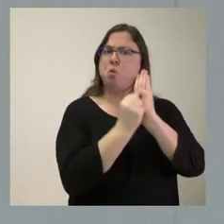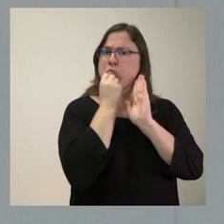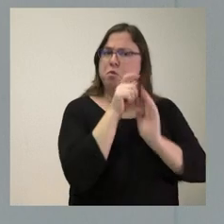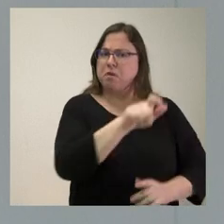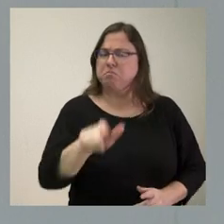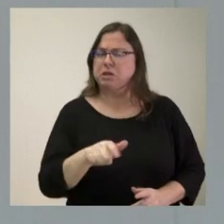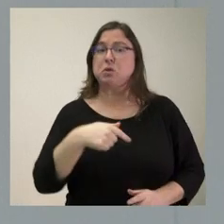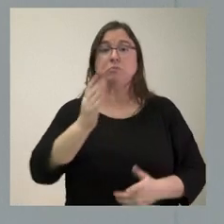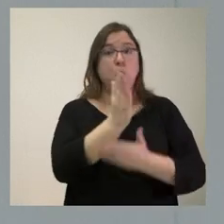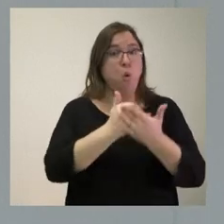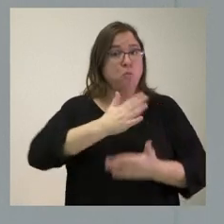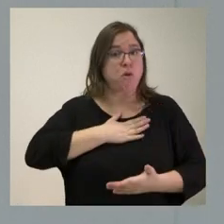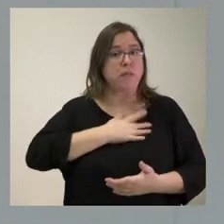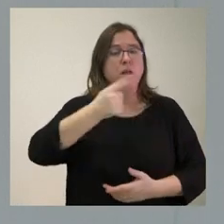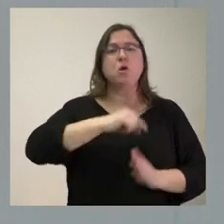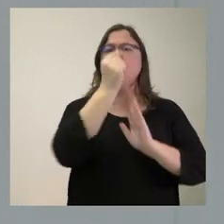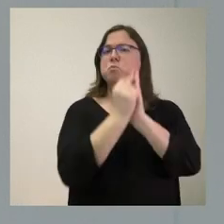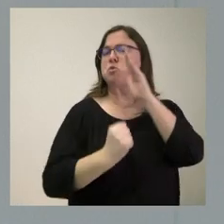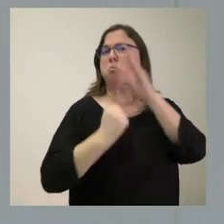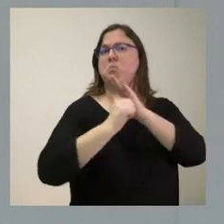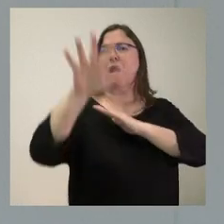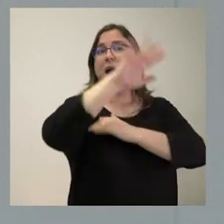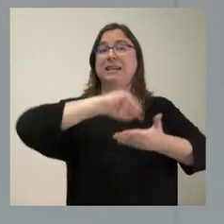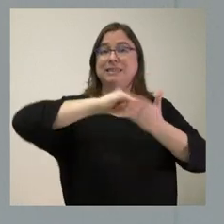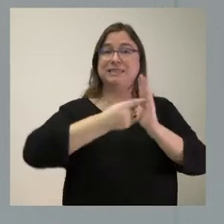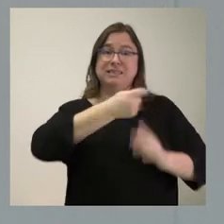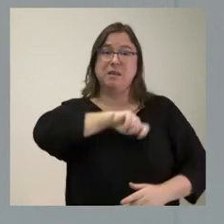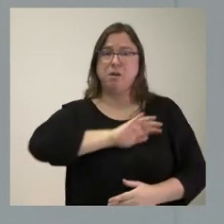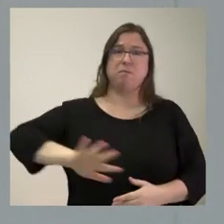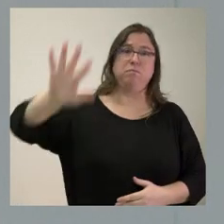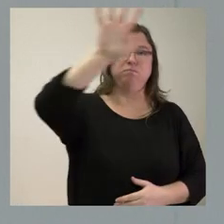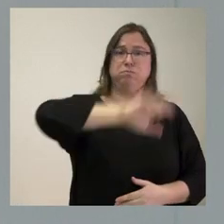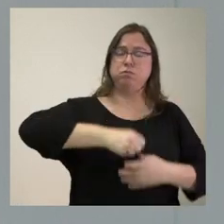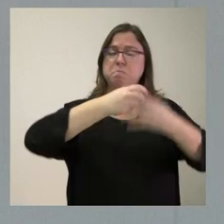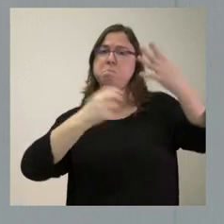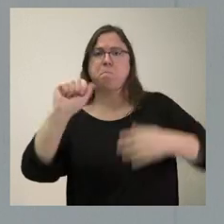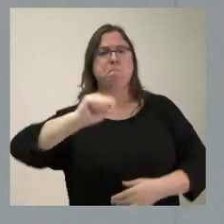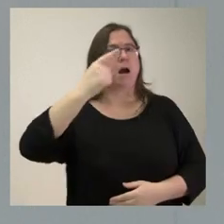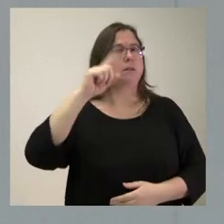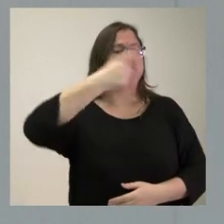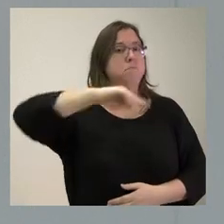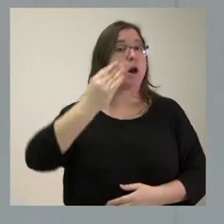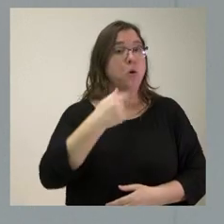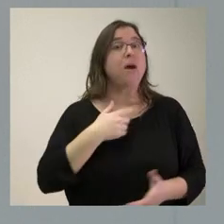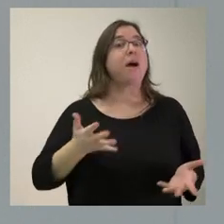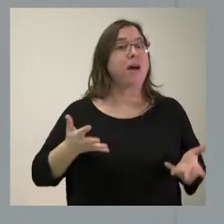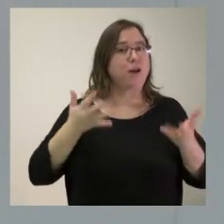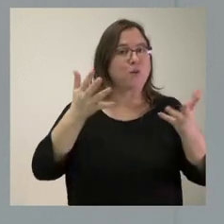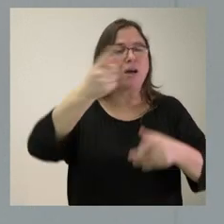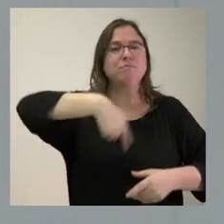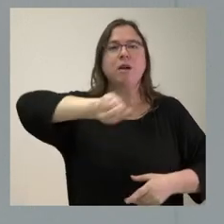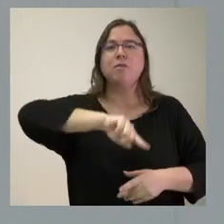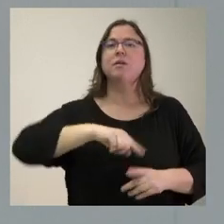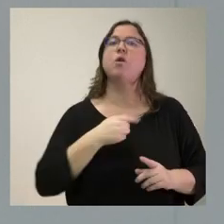comunidades autónomas con mejor valoración del sistema sanitario dentro del contexto nacional, lo que influye, además, por otra parte, en nuestra